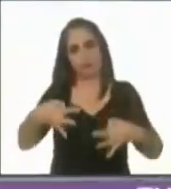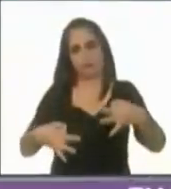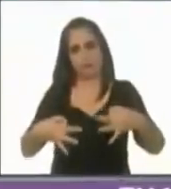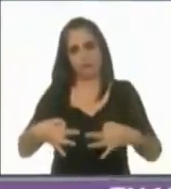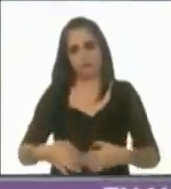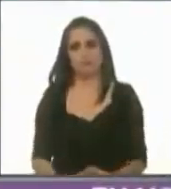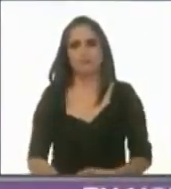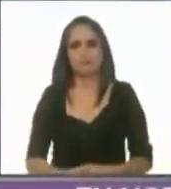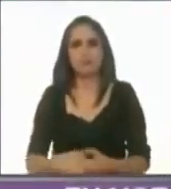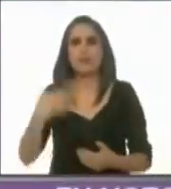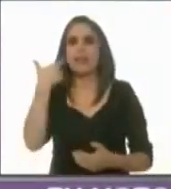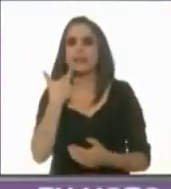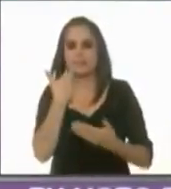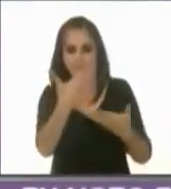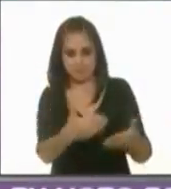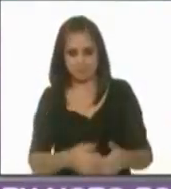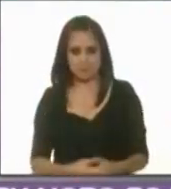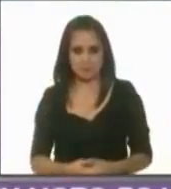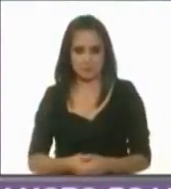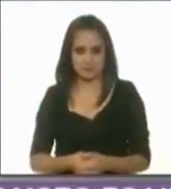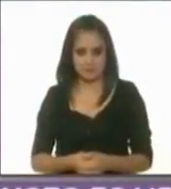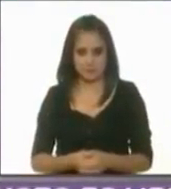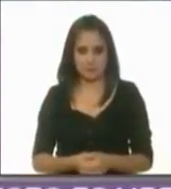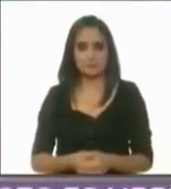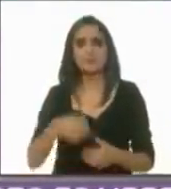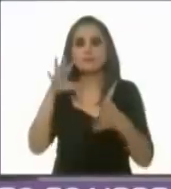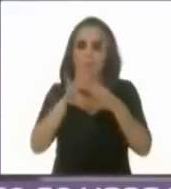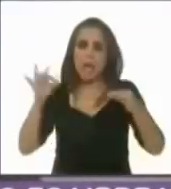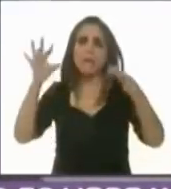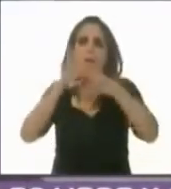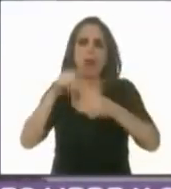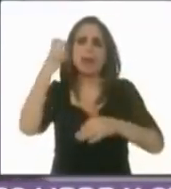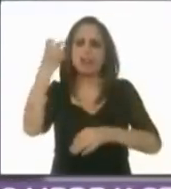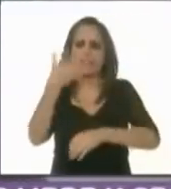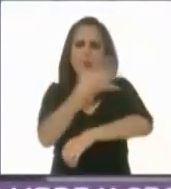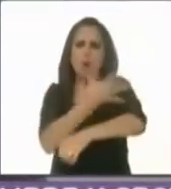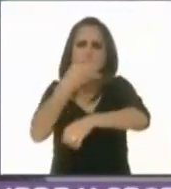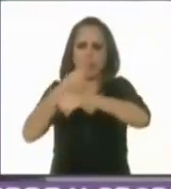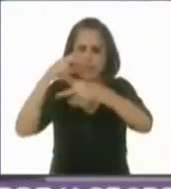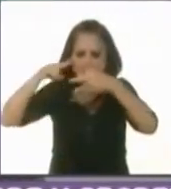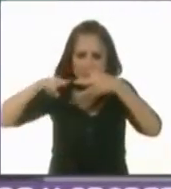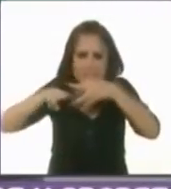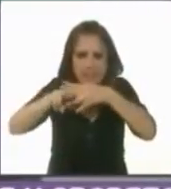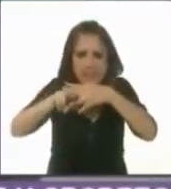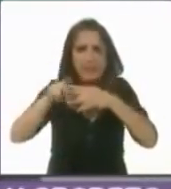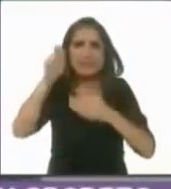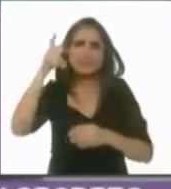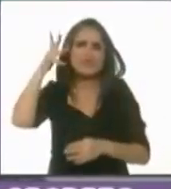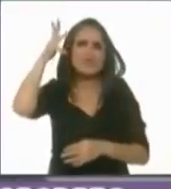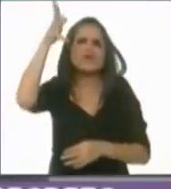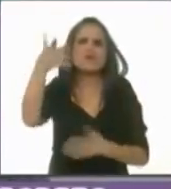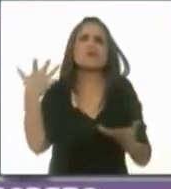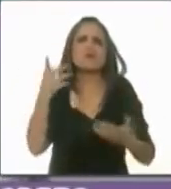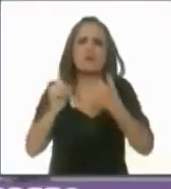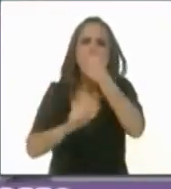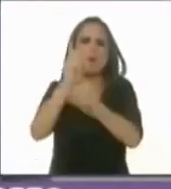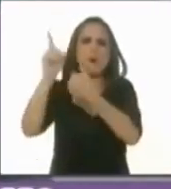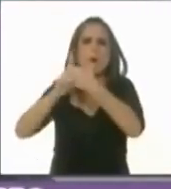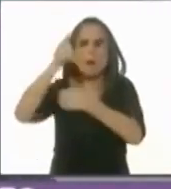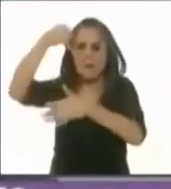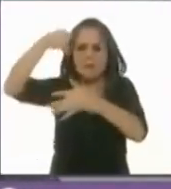Candidato Marco Rascón. Hablando de transparencia, tenemos que hablar de futuro y vamos a entrar a hablar de problemas de fondo.